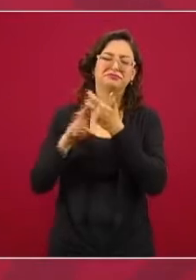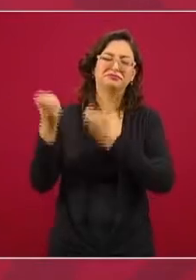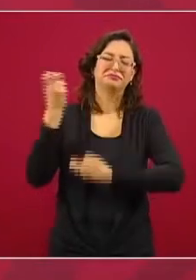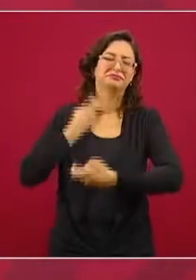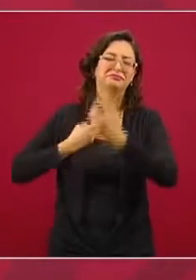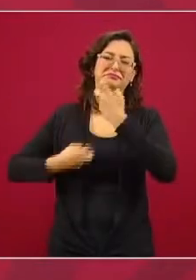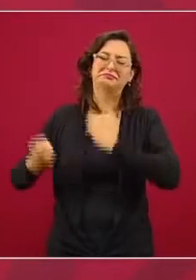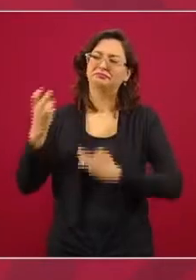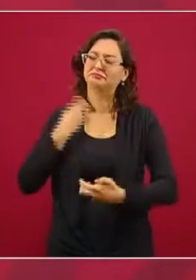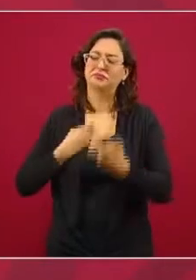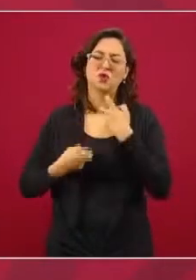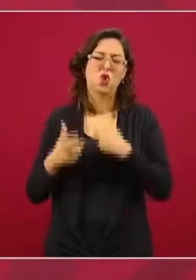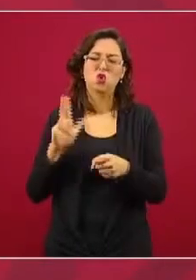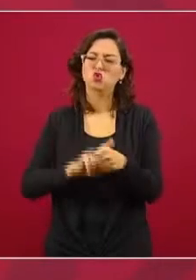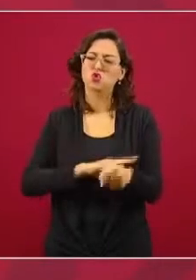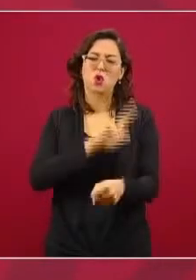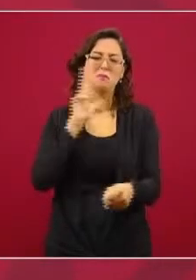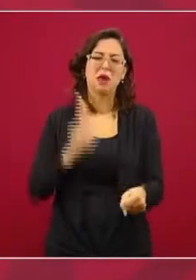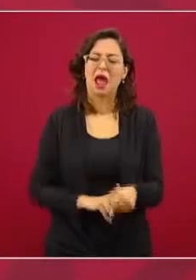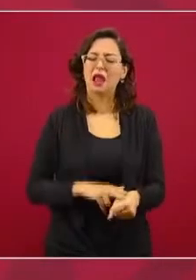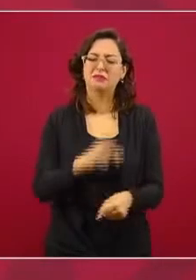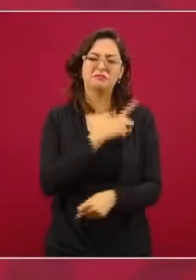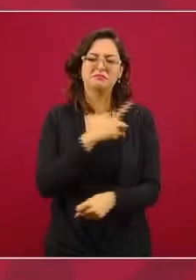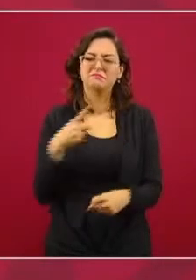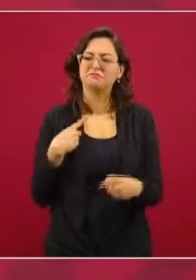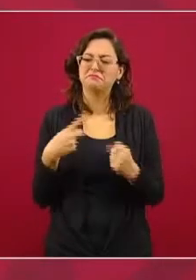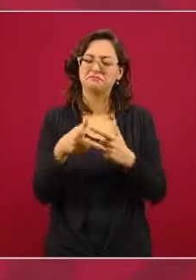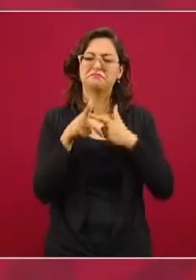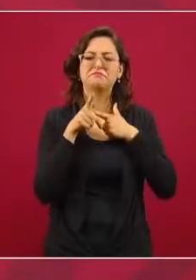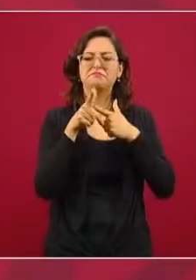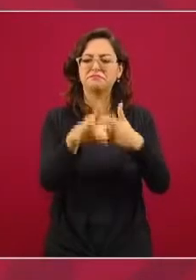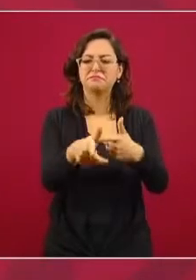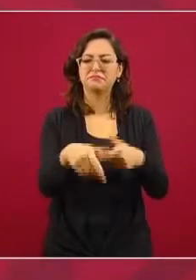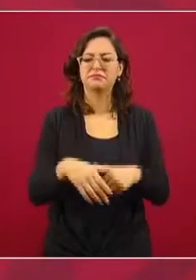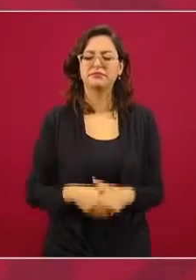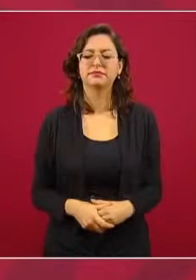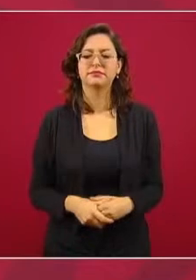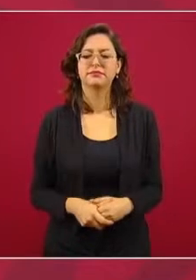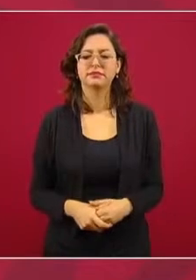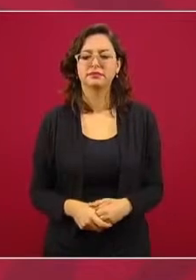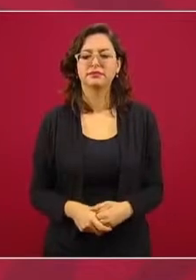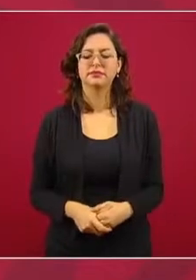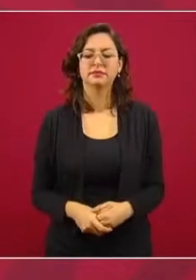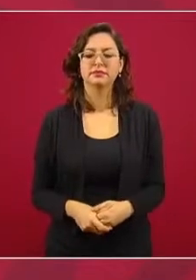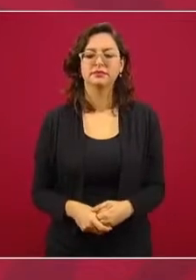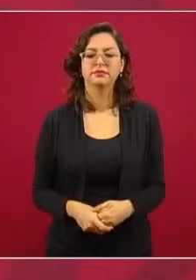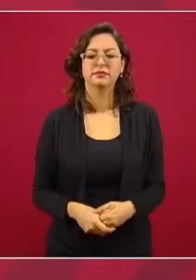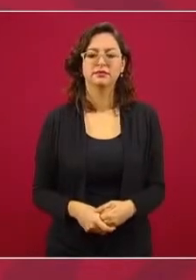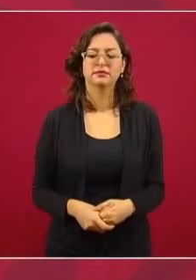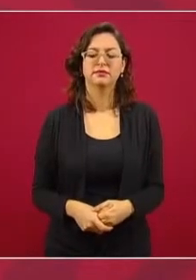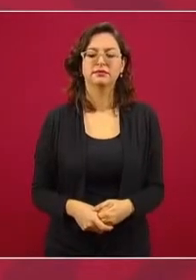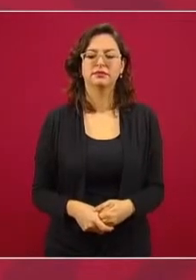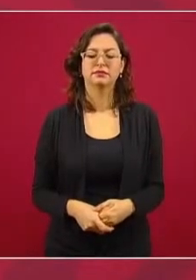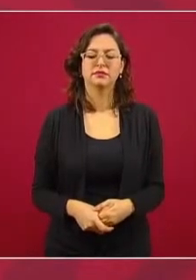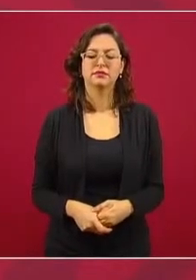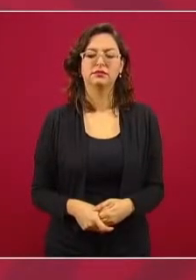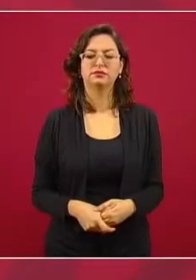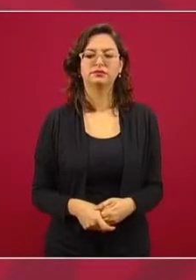y nosotros